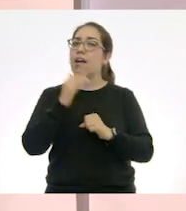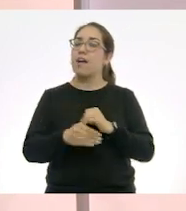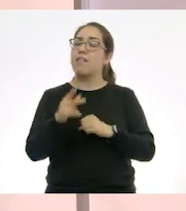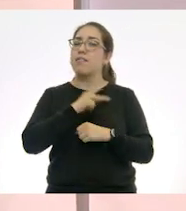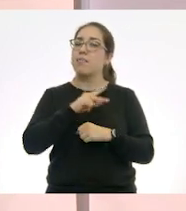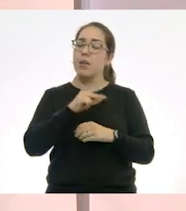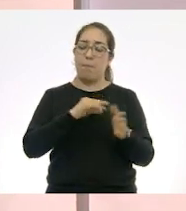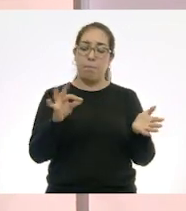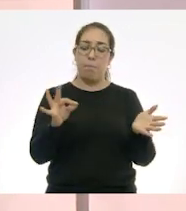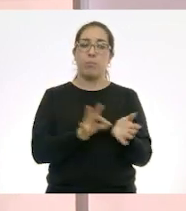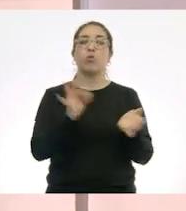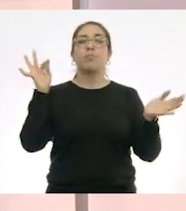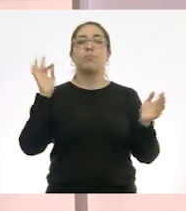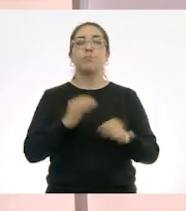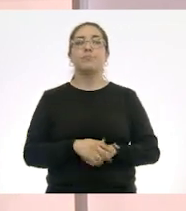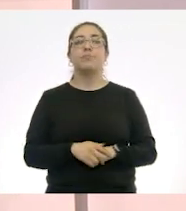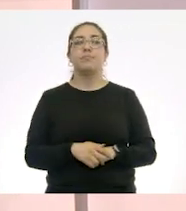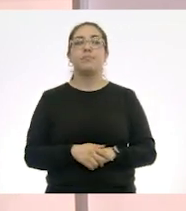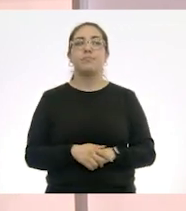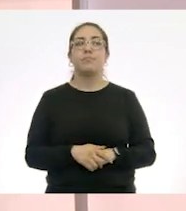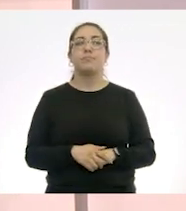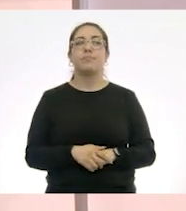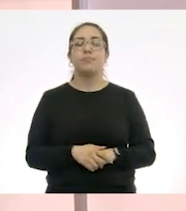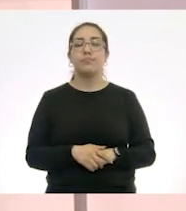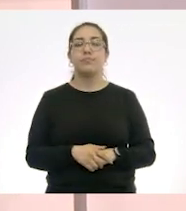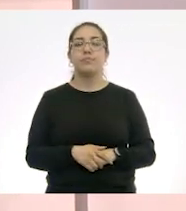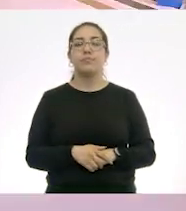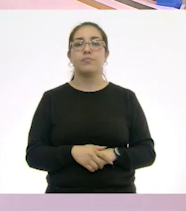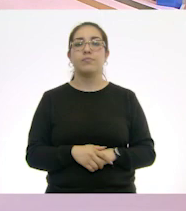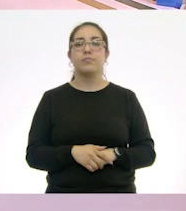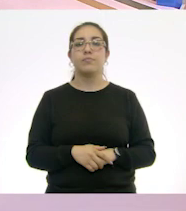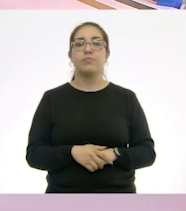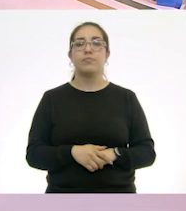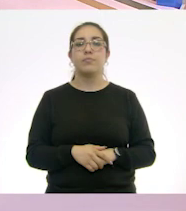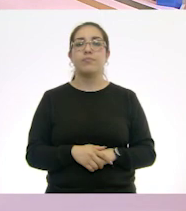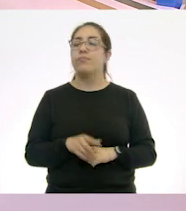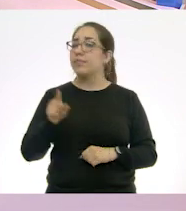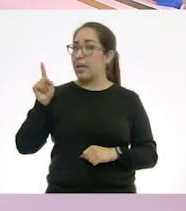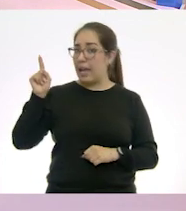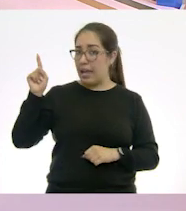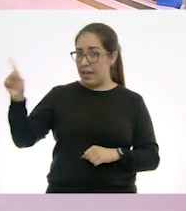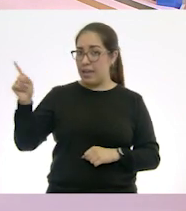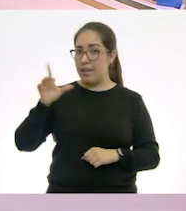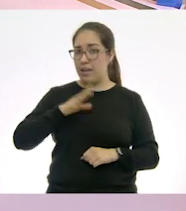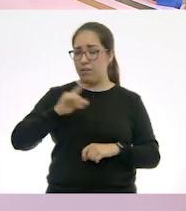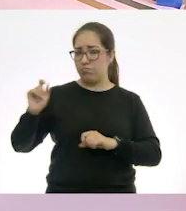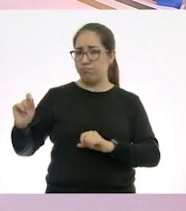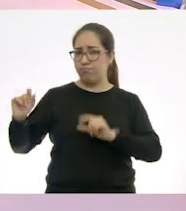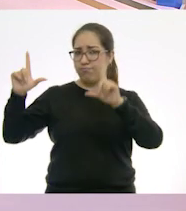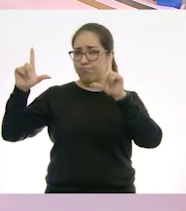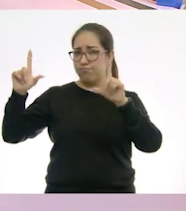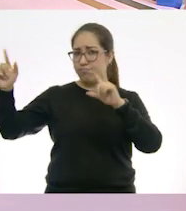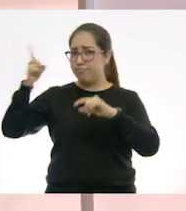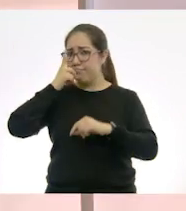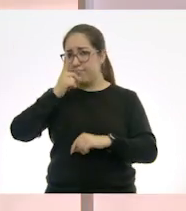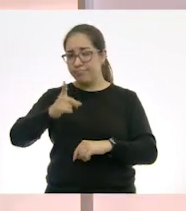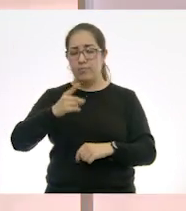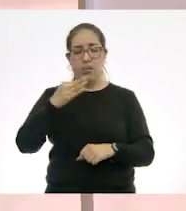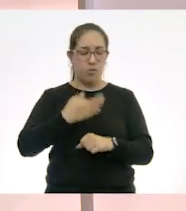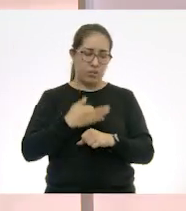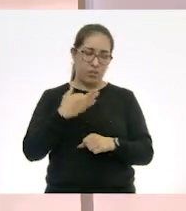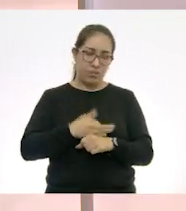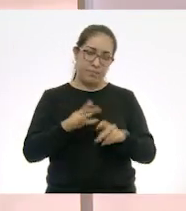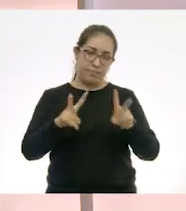punto final. Mientras tú, ¿qué te parece? Ahí tenemos un cartel que tiene mucho que ver con lo que estamos